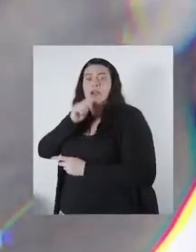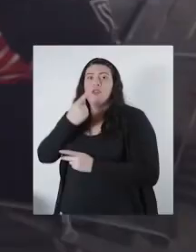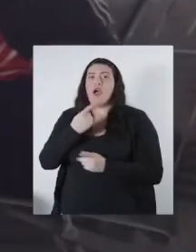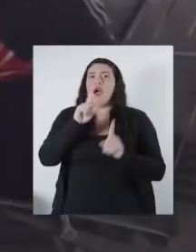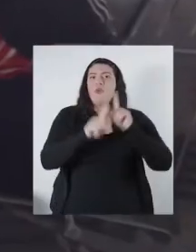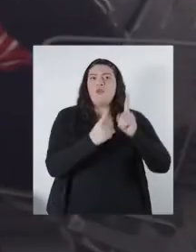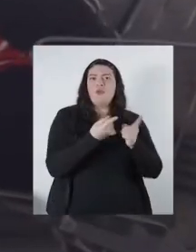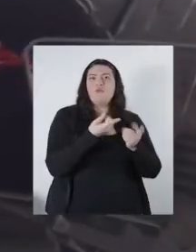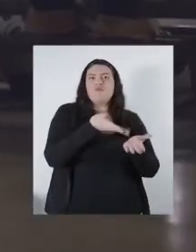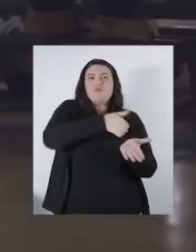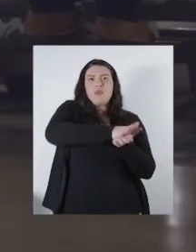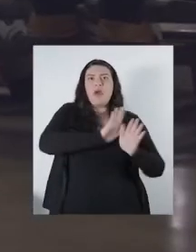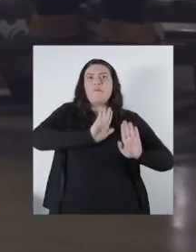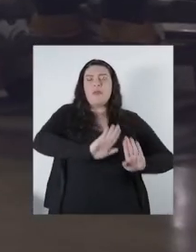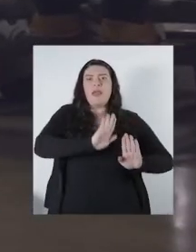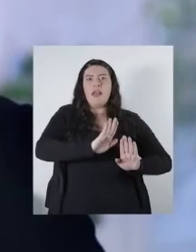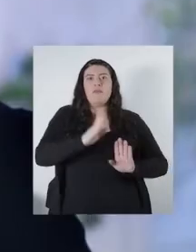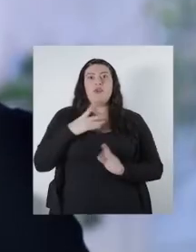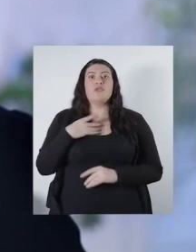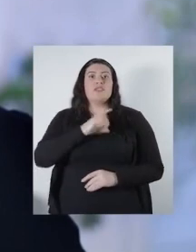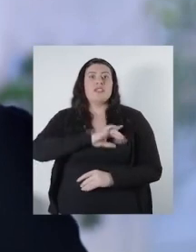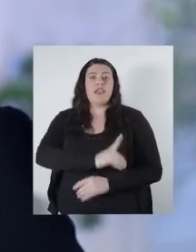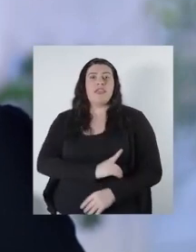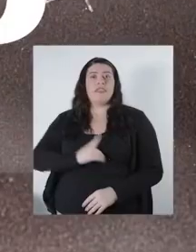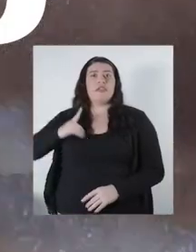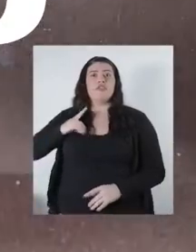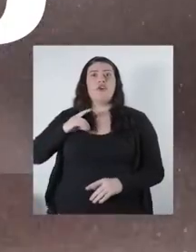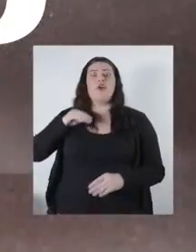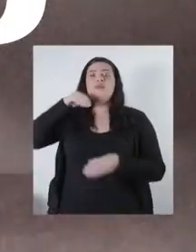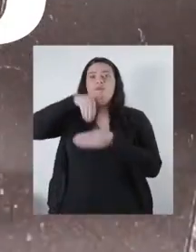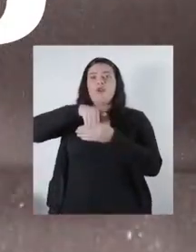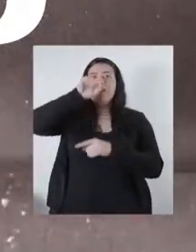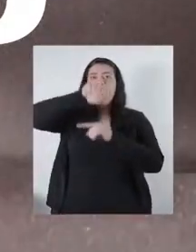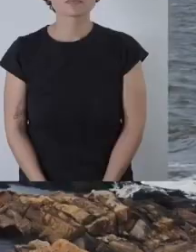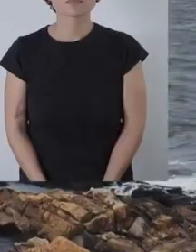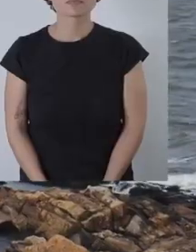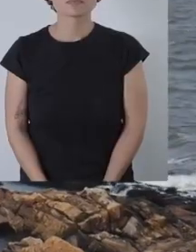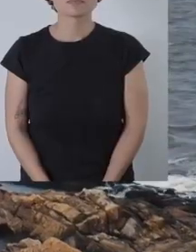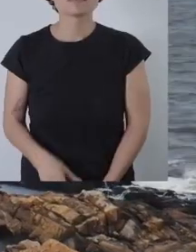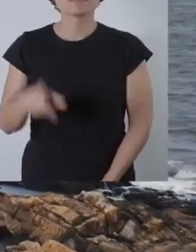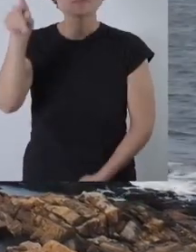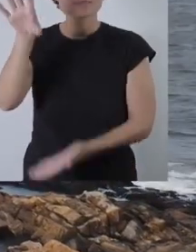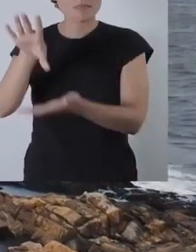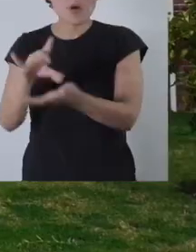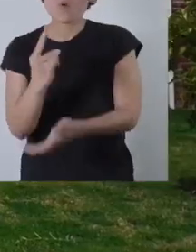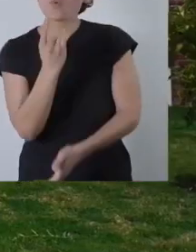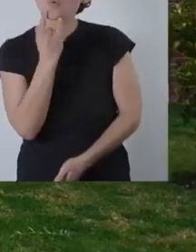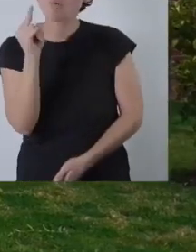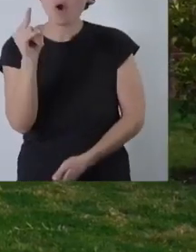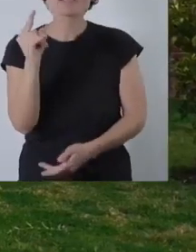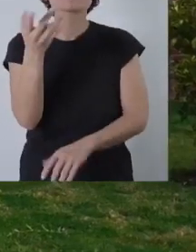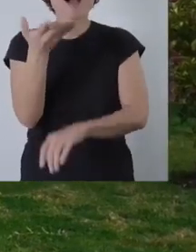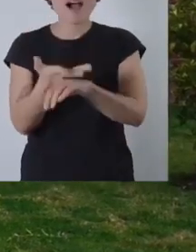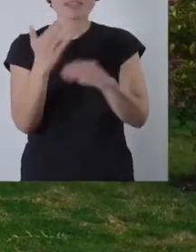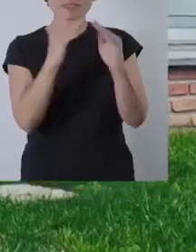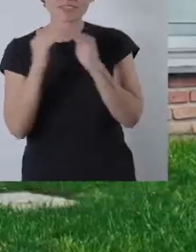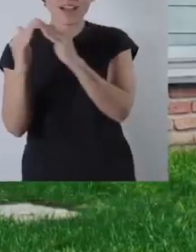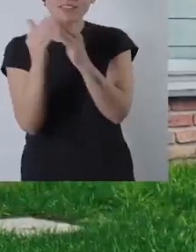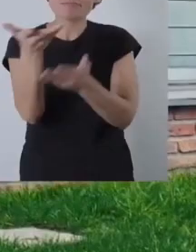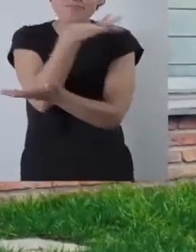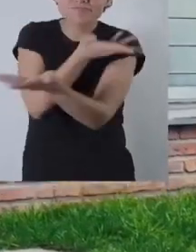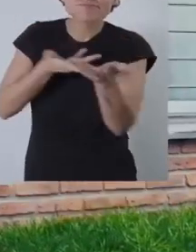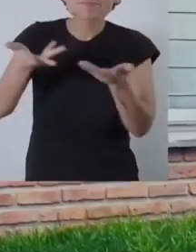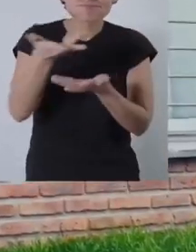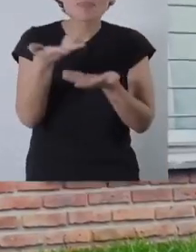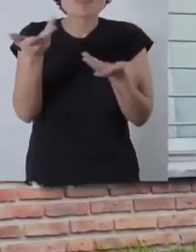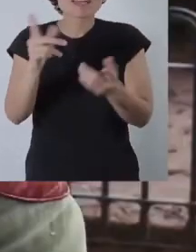una clínica, pero que muere en una sala de espera. Por un Chile digno, vota a prueba. En Uruguay, las cooperativas de vivienda